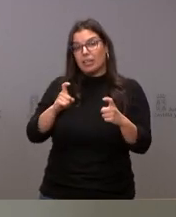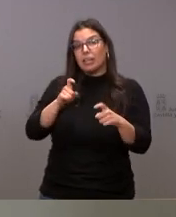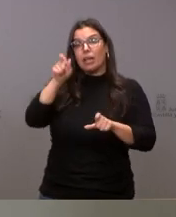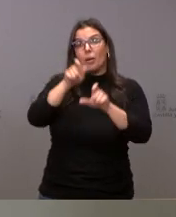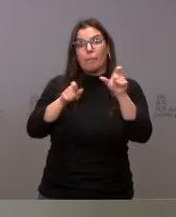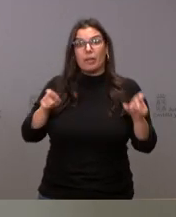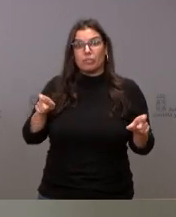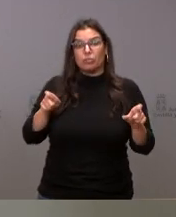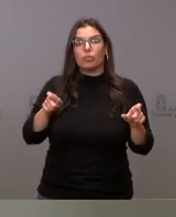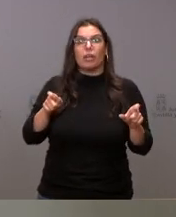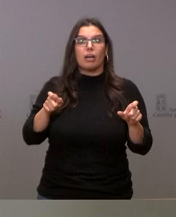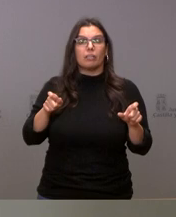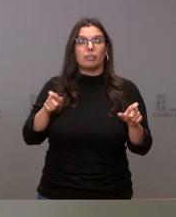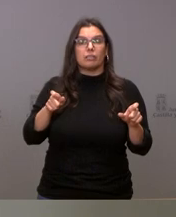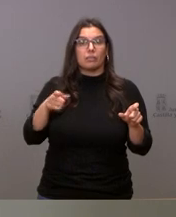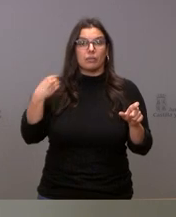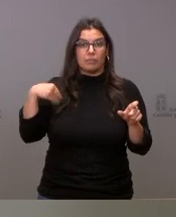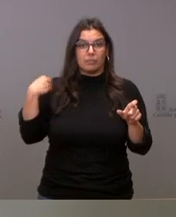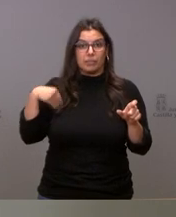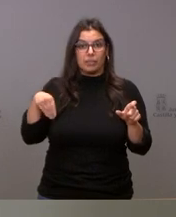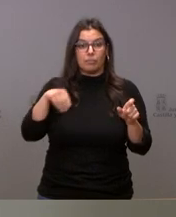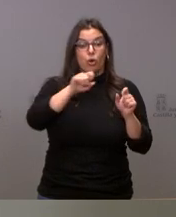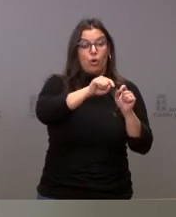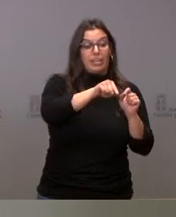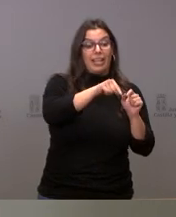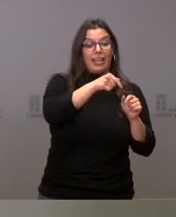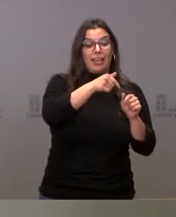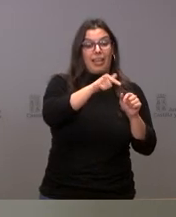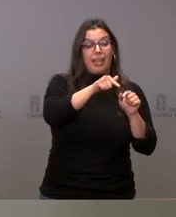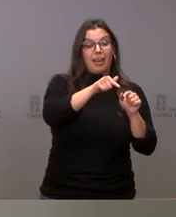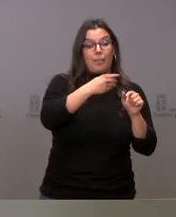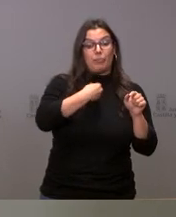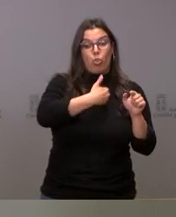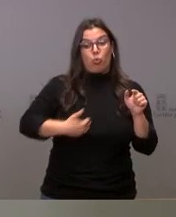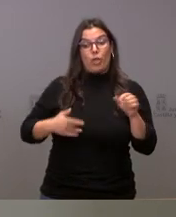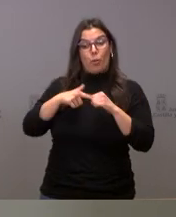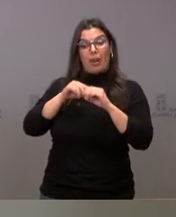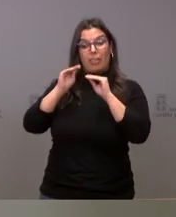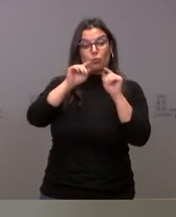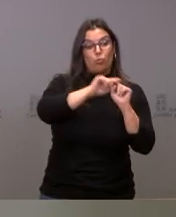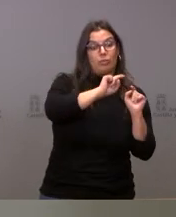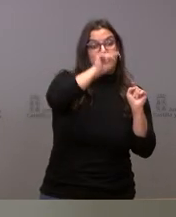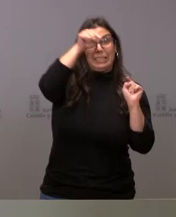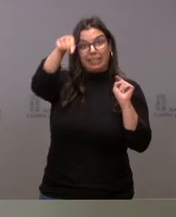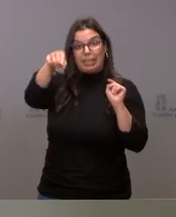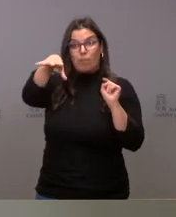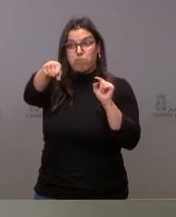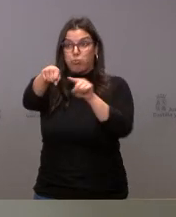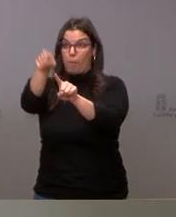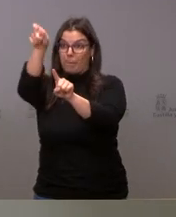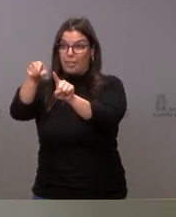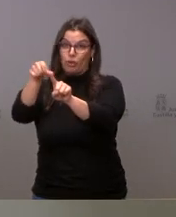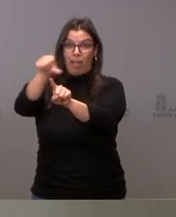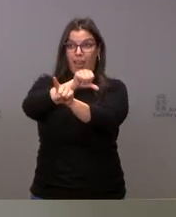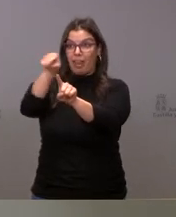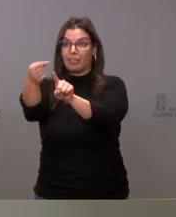que han sido desplazadas, aquellos profesionales que han sido desplazados por la llegada de propietarios a sus puestos, a sus plazas,